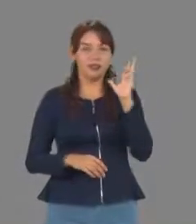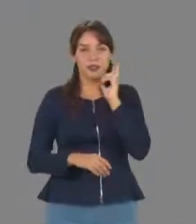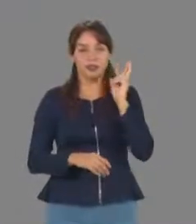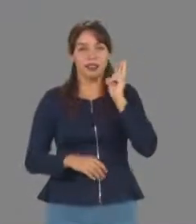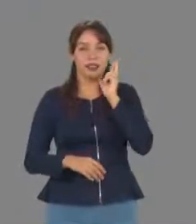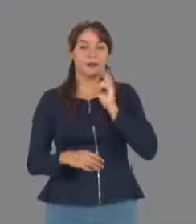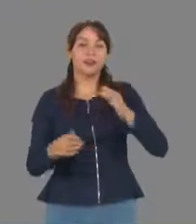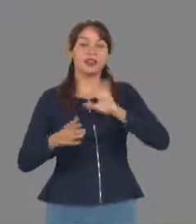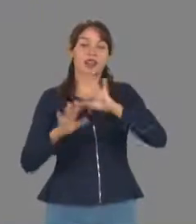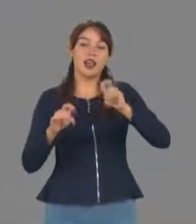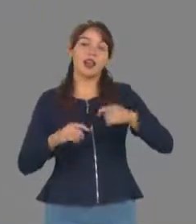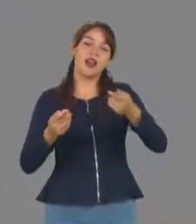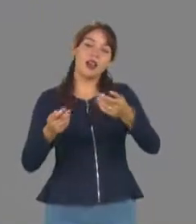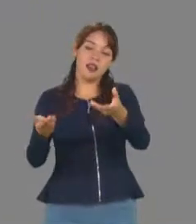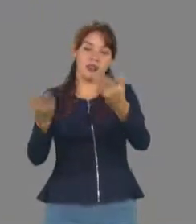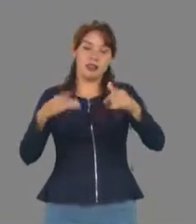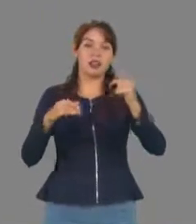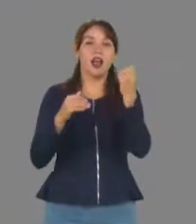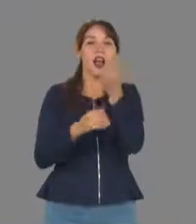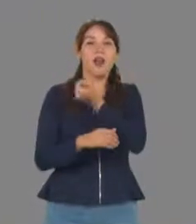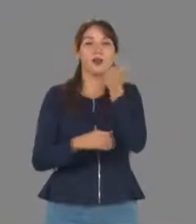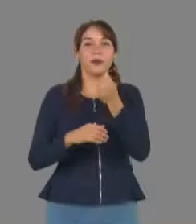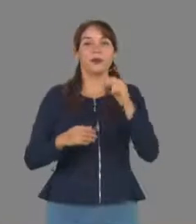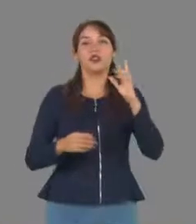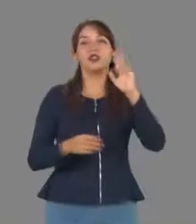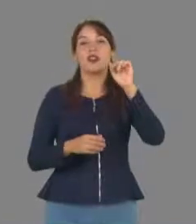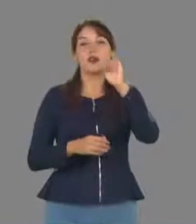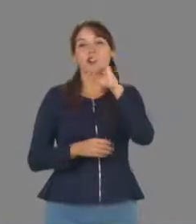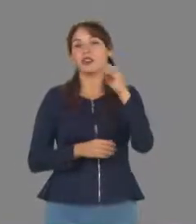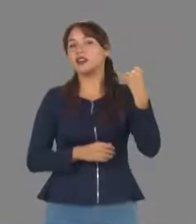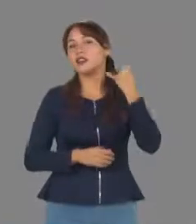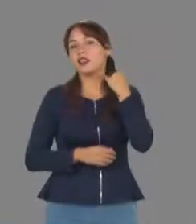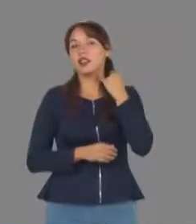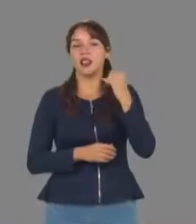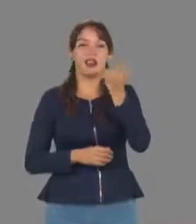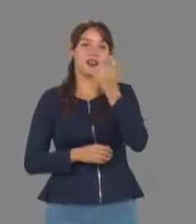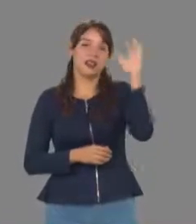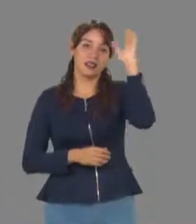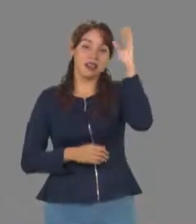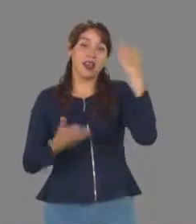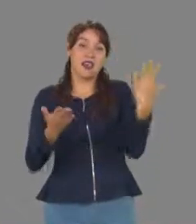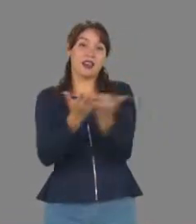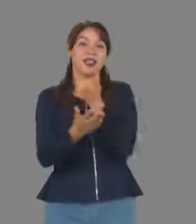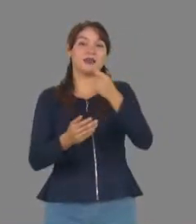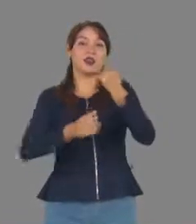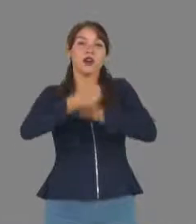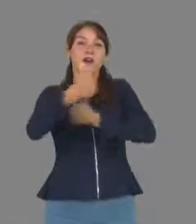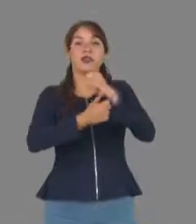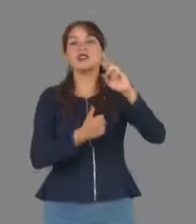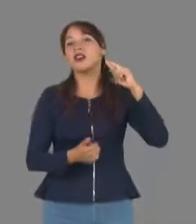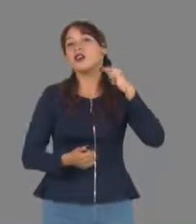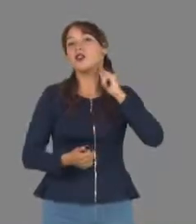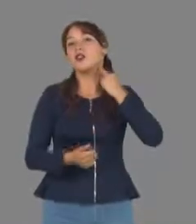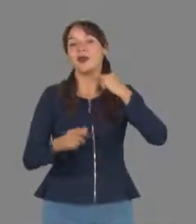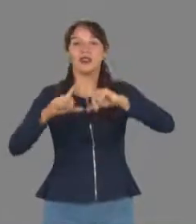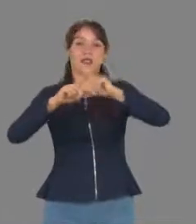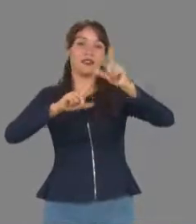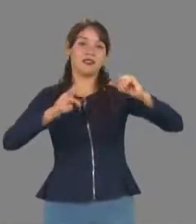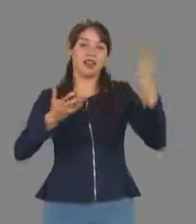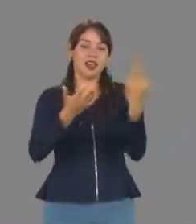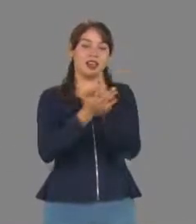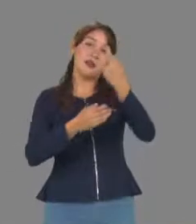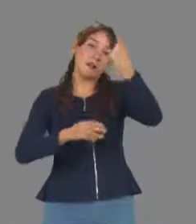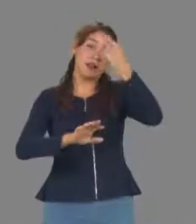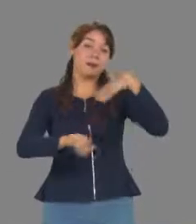Fernández, recibió estudiantes de la Facultad de Ingeniería y Ciencias, ganadores del Campeonato Nacional de Robótica, lo que les da el pase para